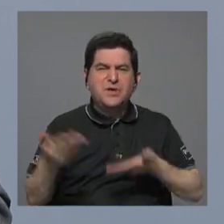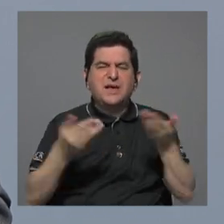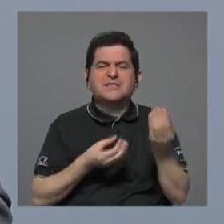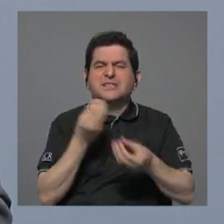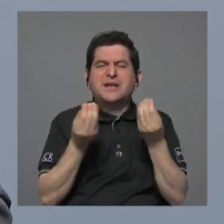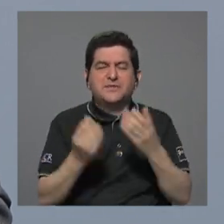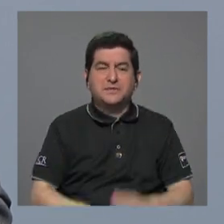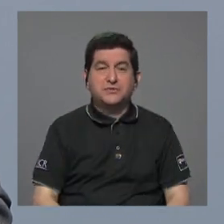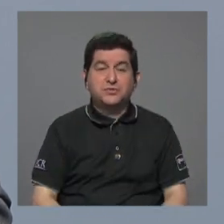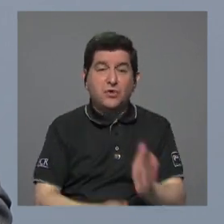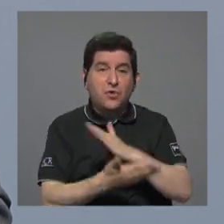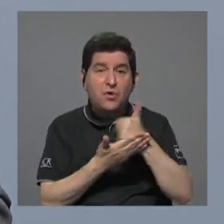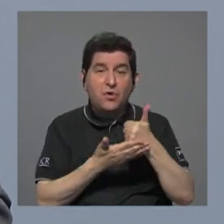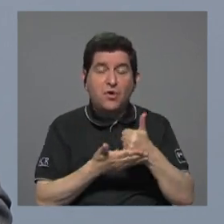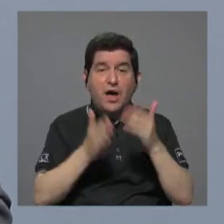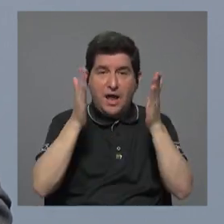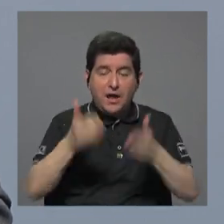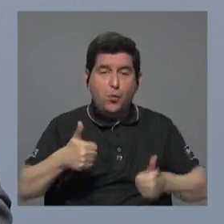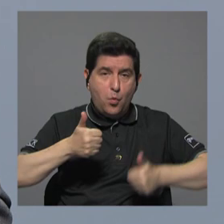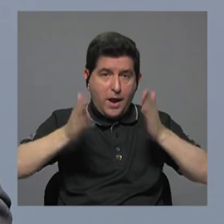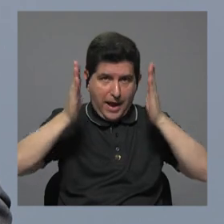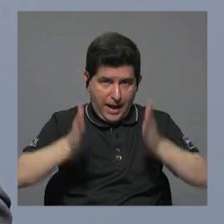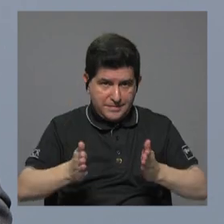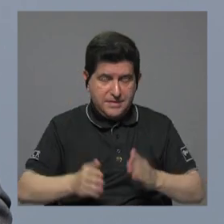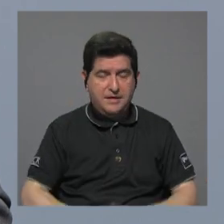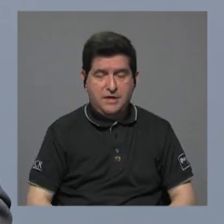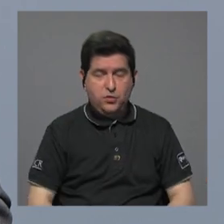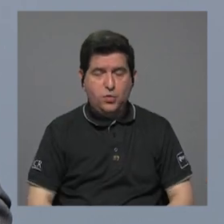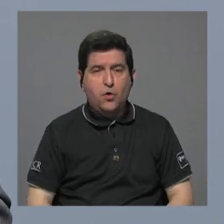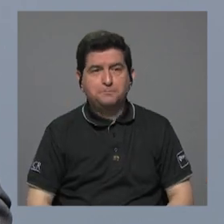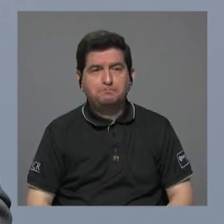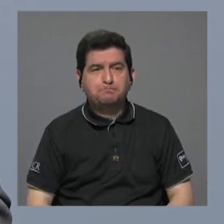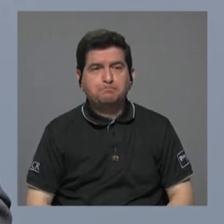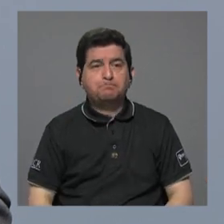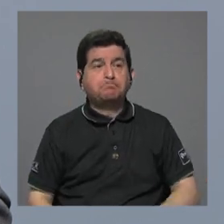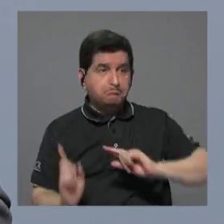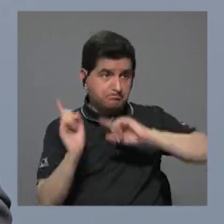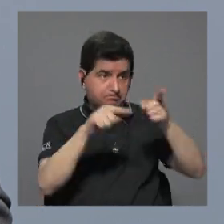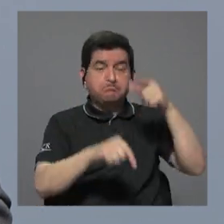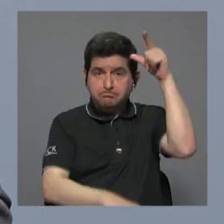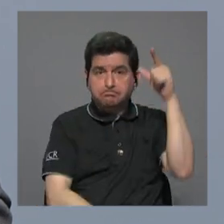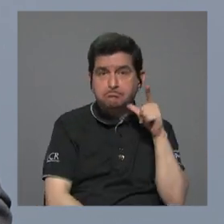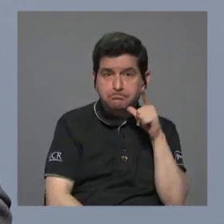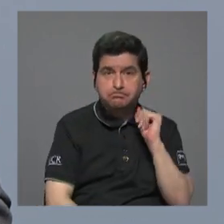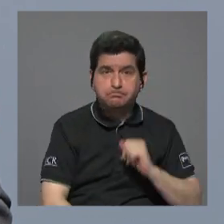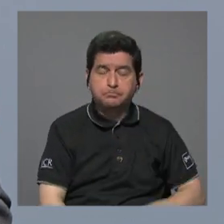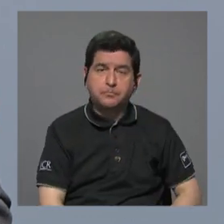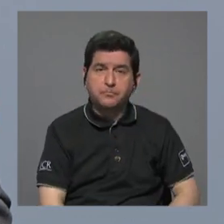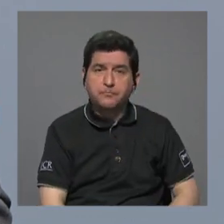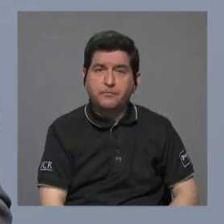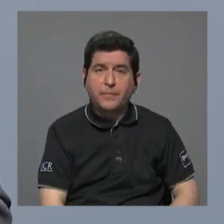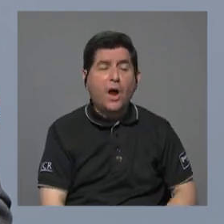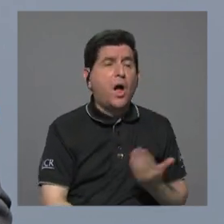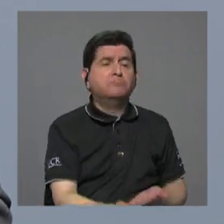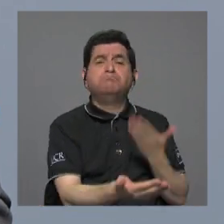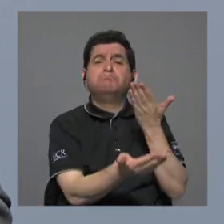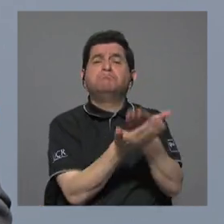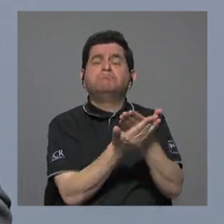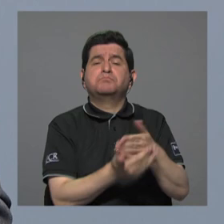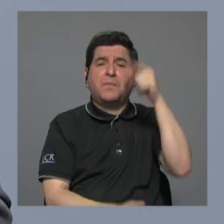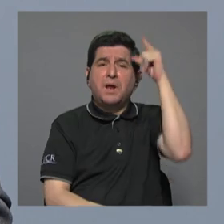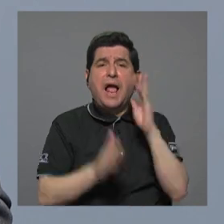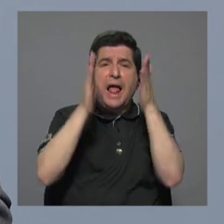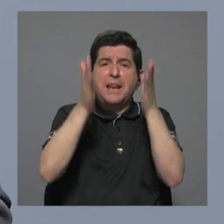hay algunos candidatos que han llegado a la provincia de Limón a ofrecerle a los